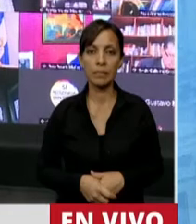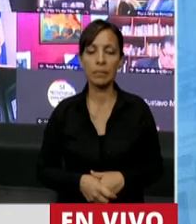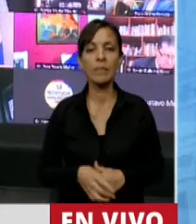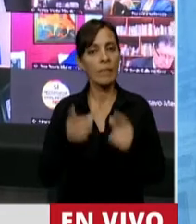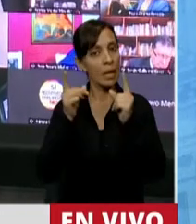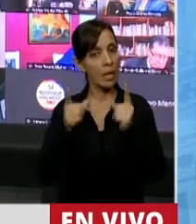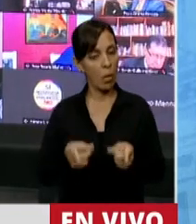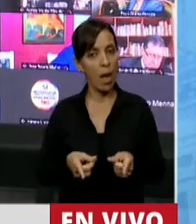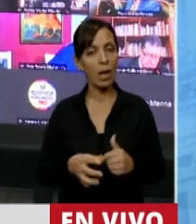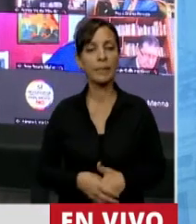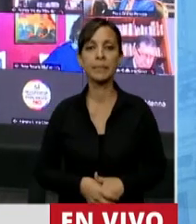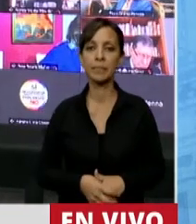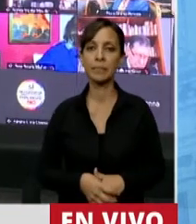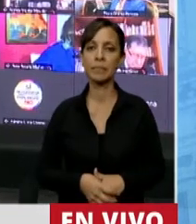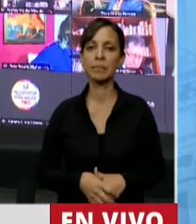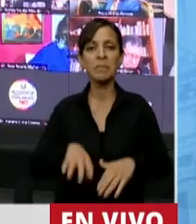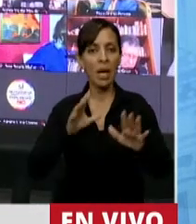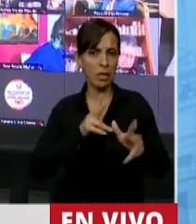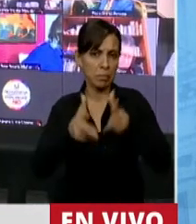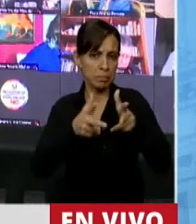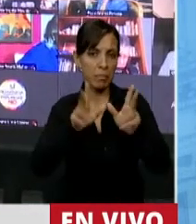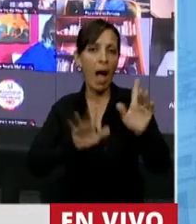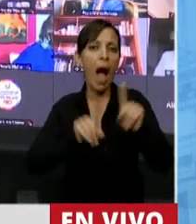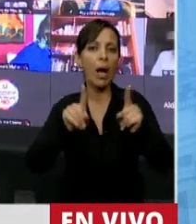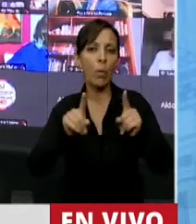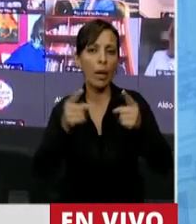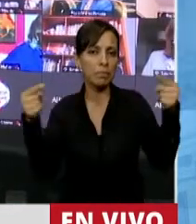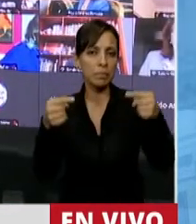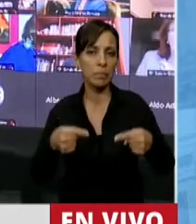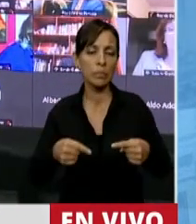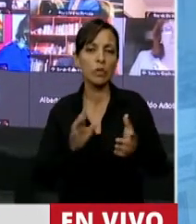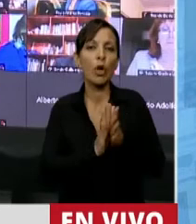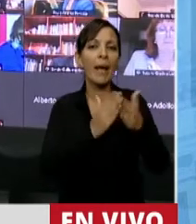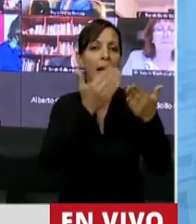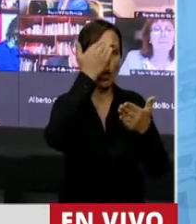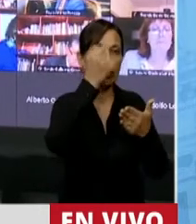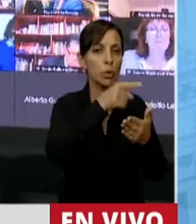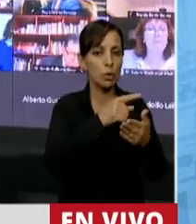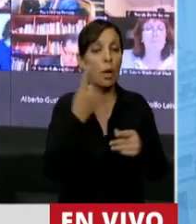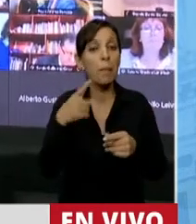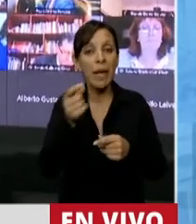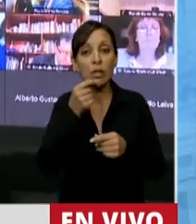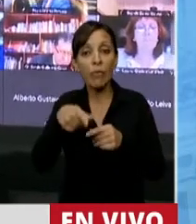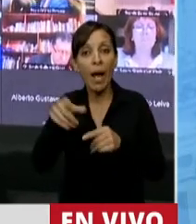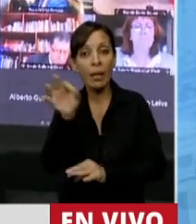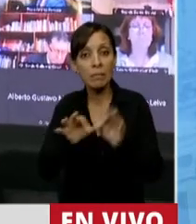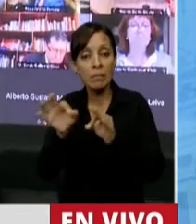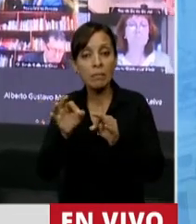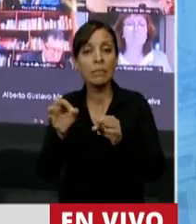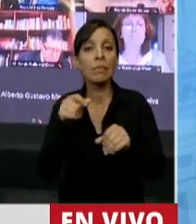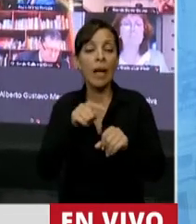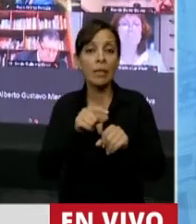Sería igualmente... Estas son algunas objeciones de orden constitucional, pero si este proyecto superara el test de